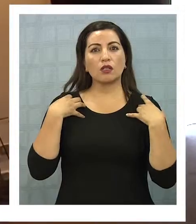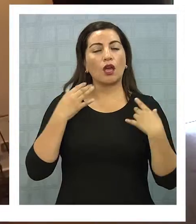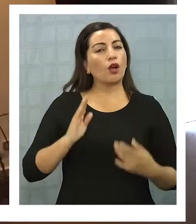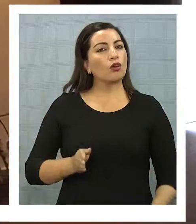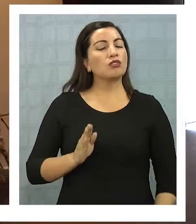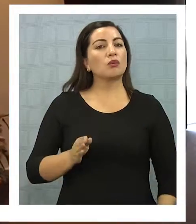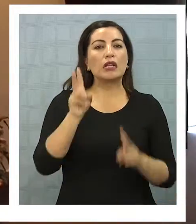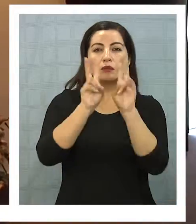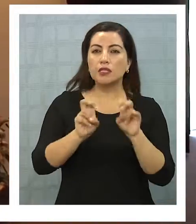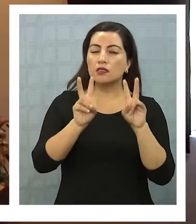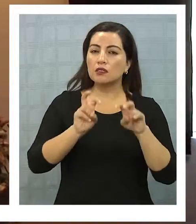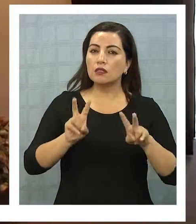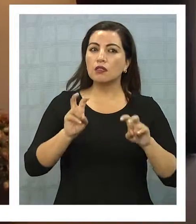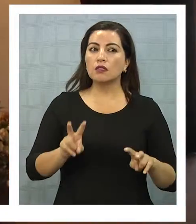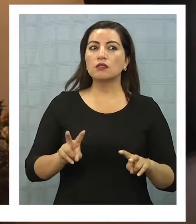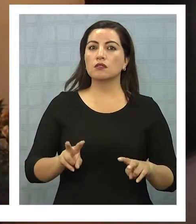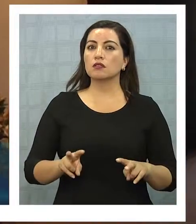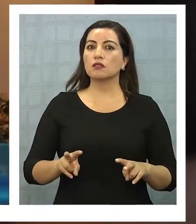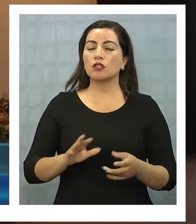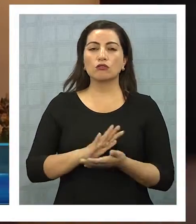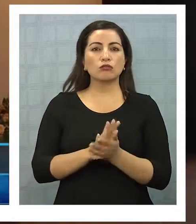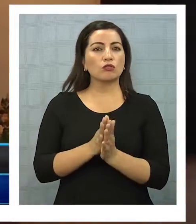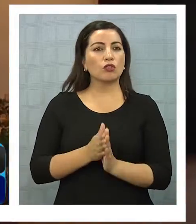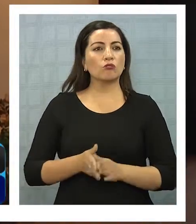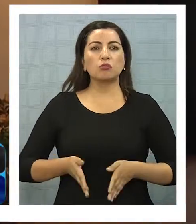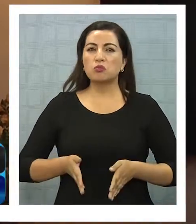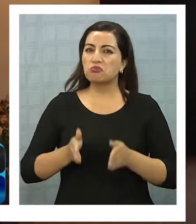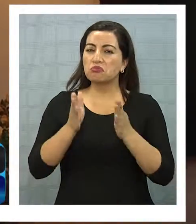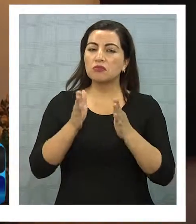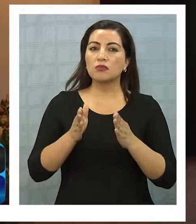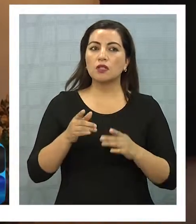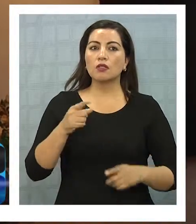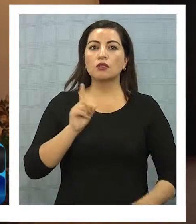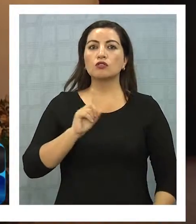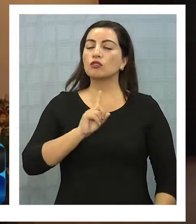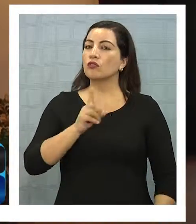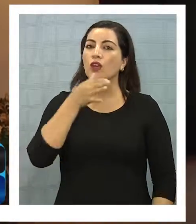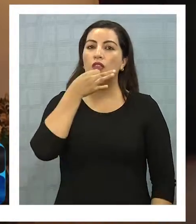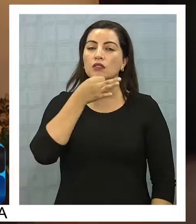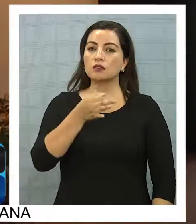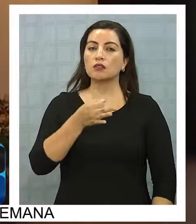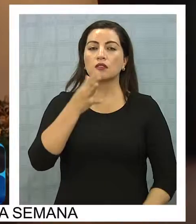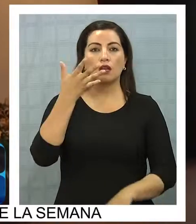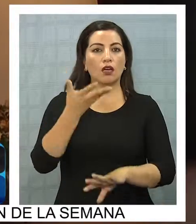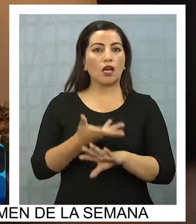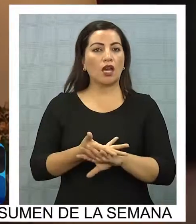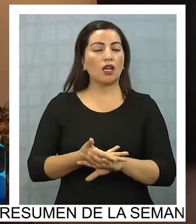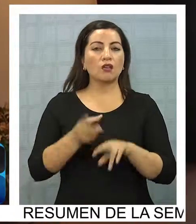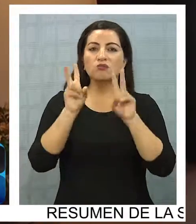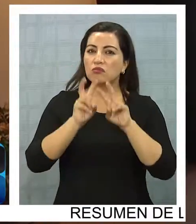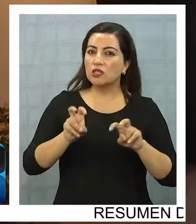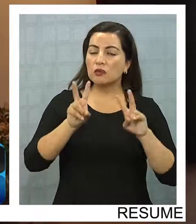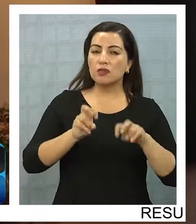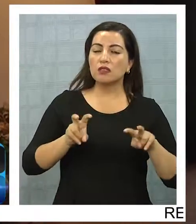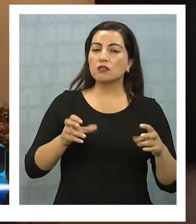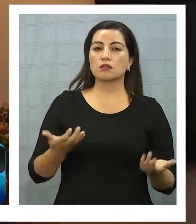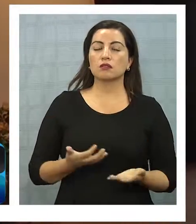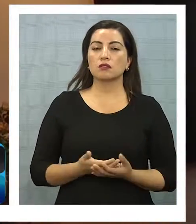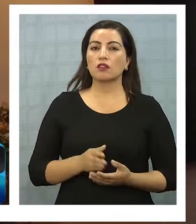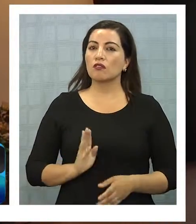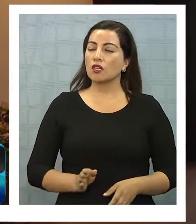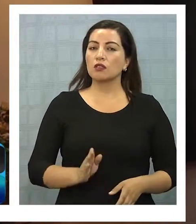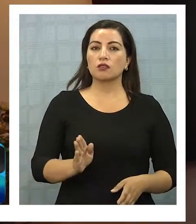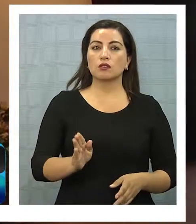siga, fluya, por los canales que correspondan. Por lo tanto, yo no voy a pronunciar si hay una investigación en curso, así que en ese